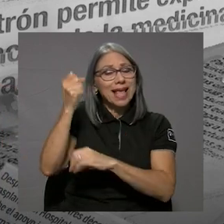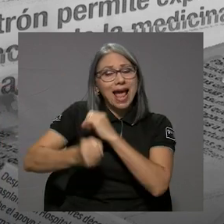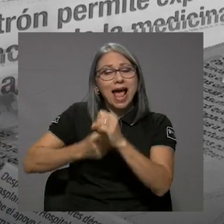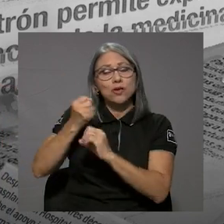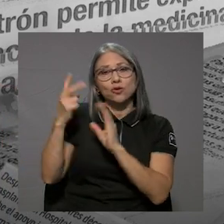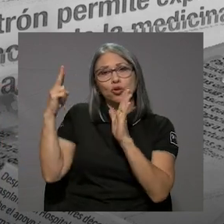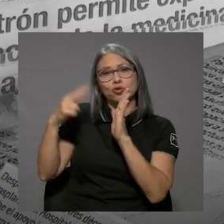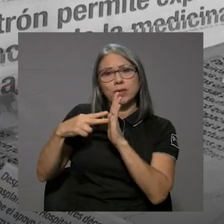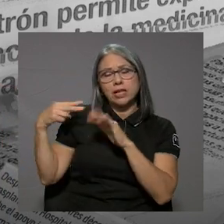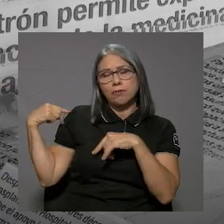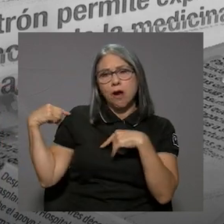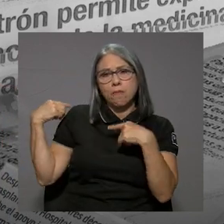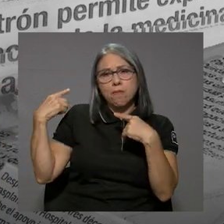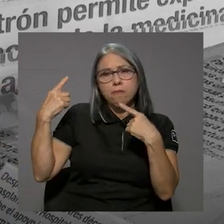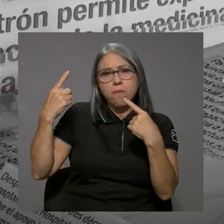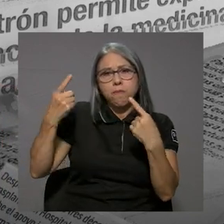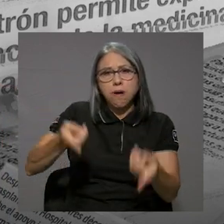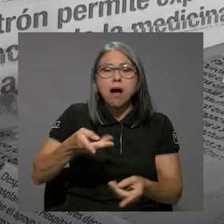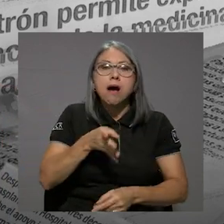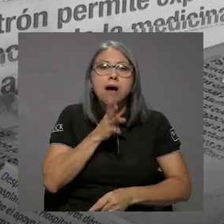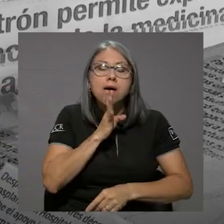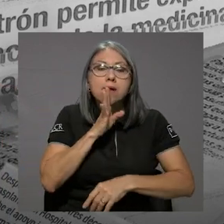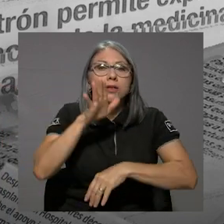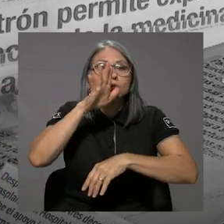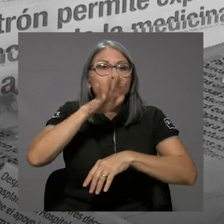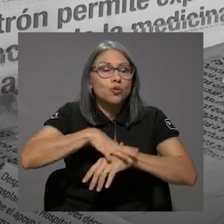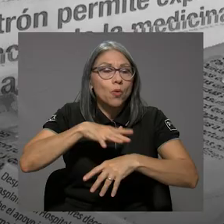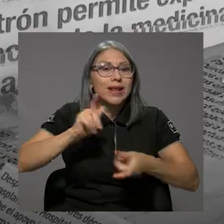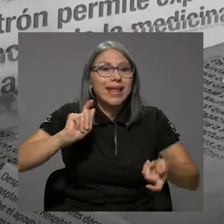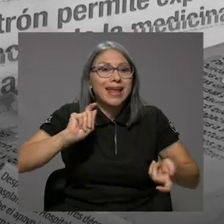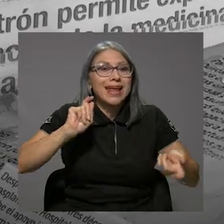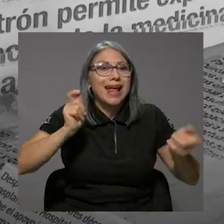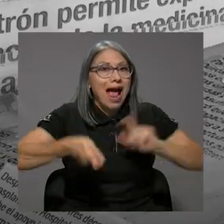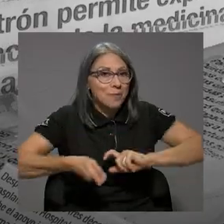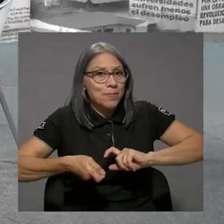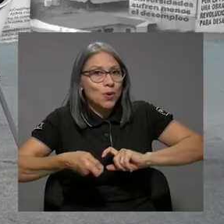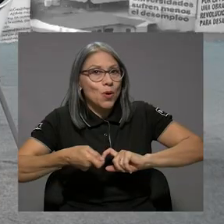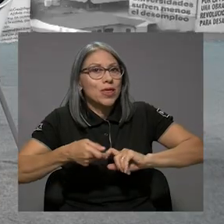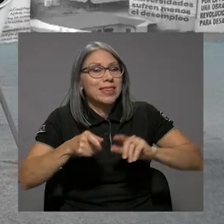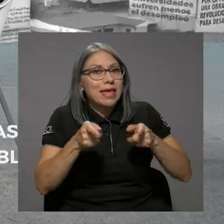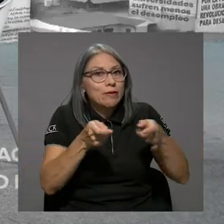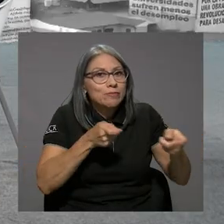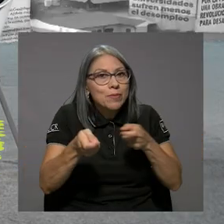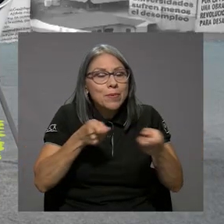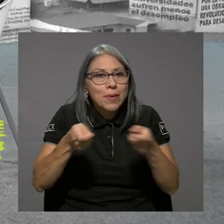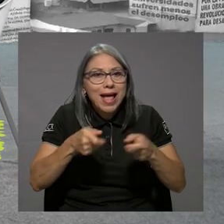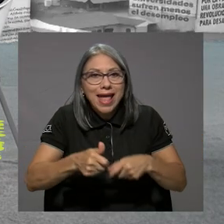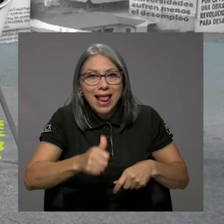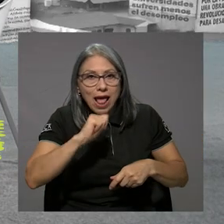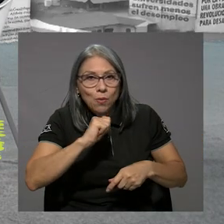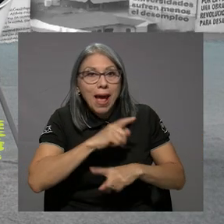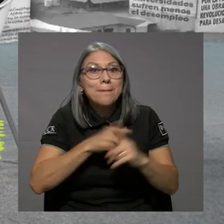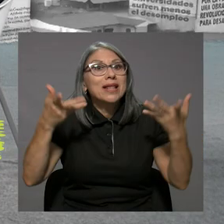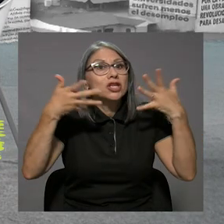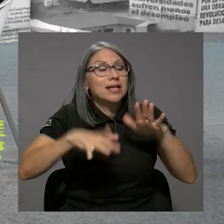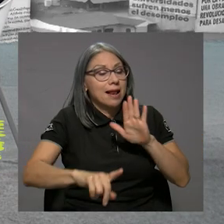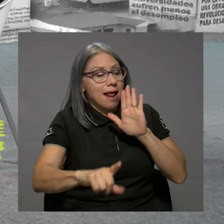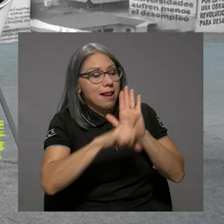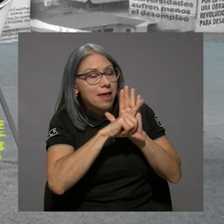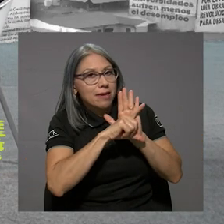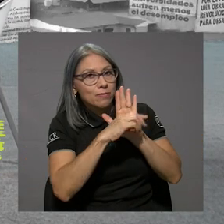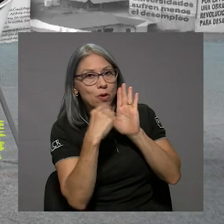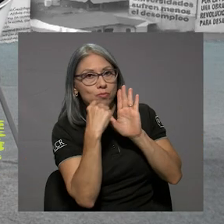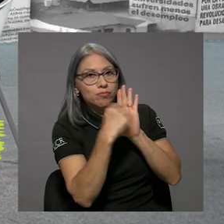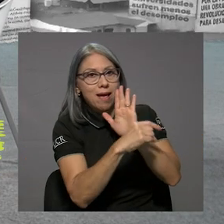2000 hemos venido, digamos, hablando de este cambio de gestión en el recurso hídrico. Pero establecido por ley,